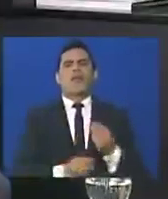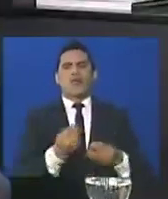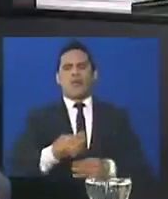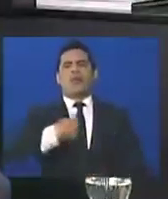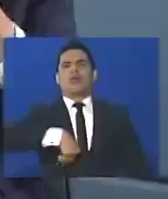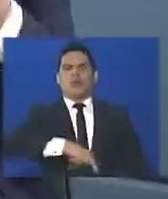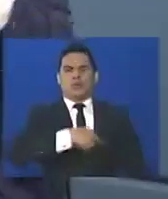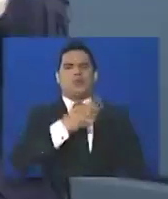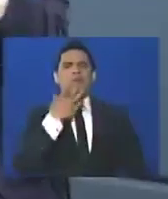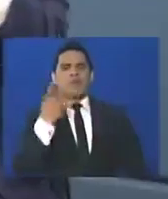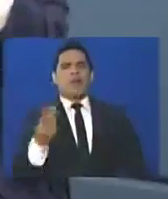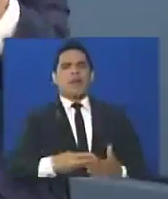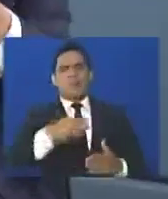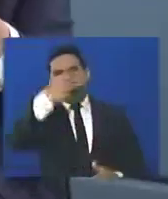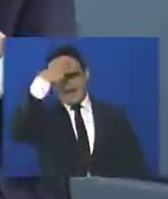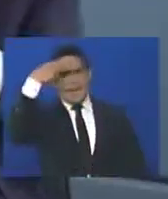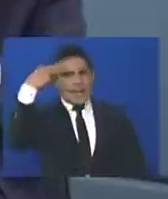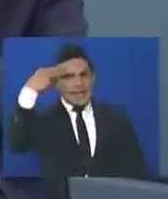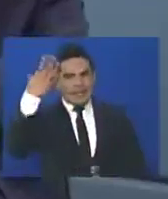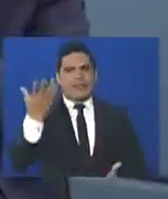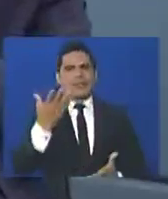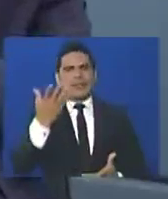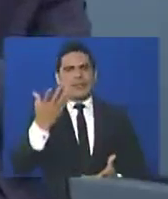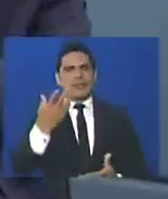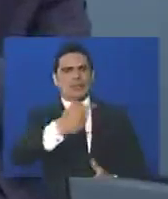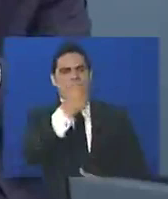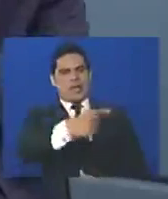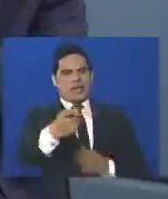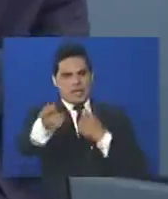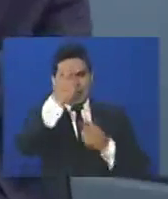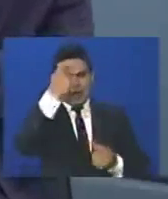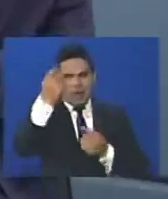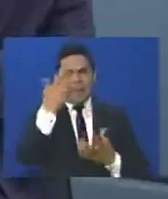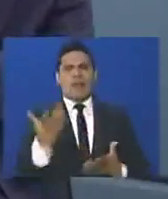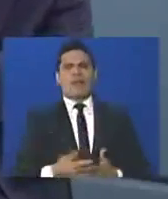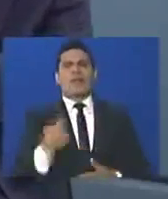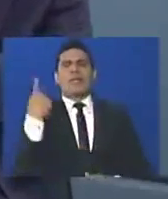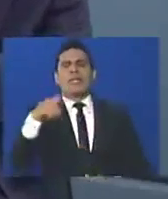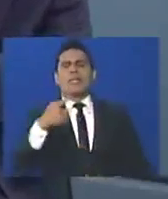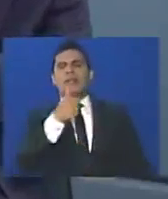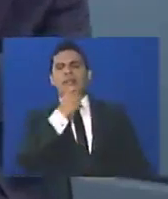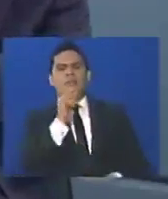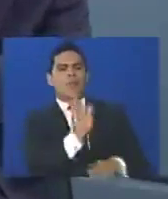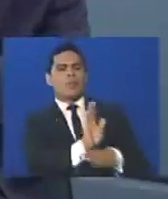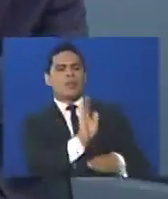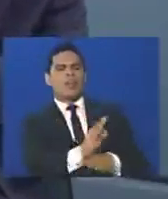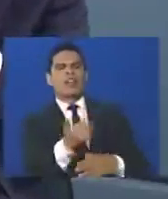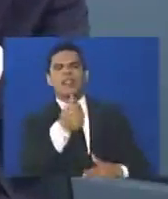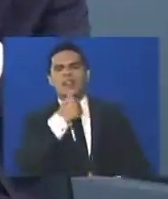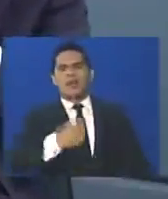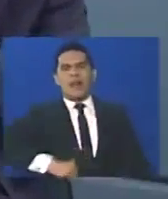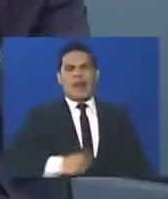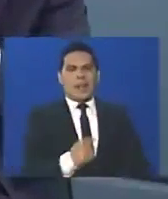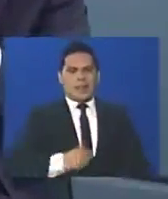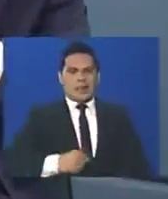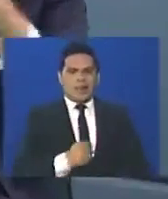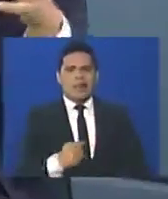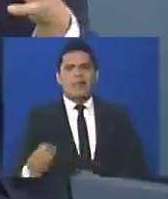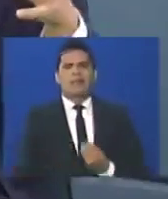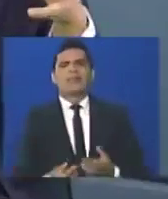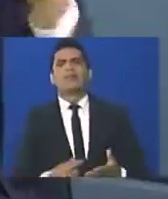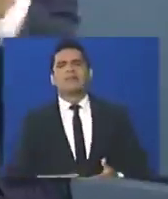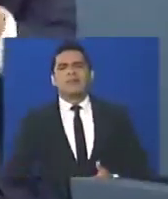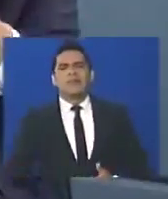vamos a sacar de la mente, de los ojos de la población, que quien tiene que protegerlo, que es la policía y que es la Guardia Nacional,